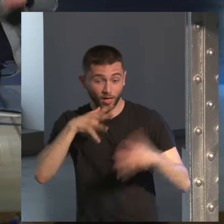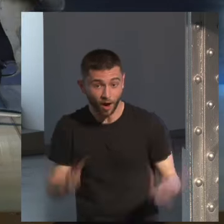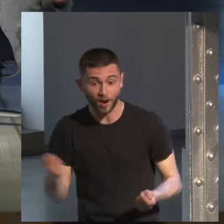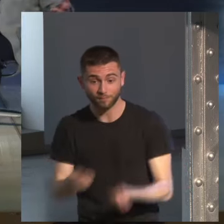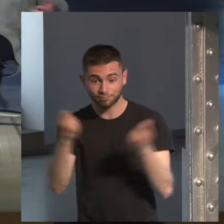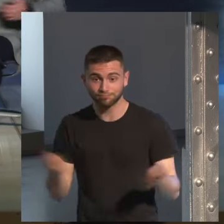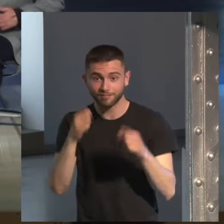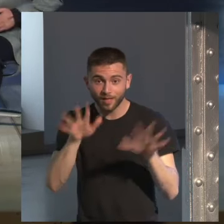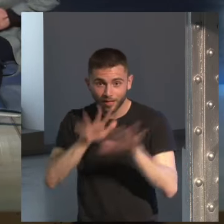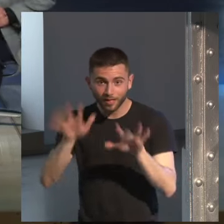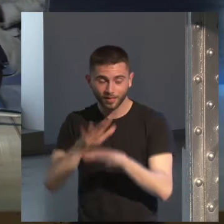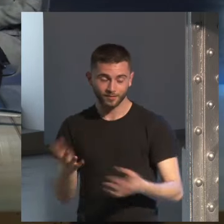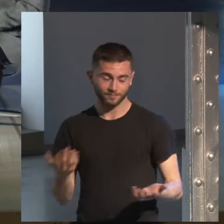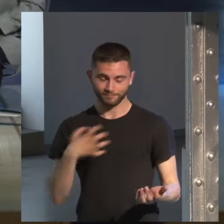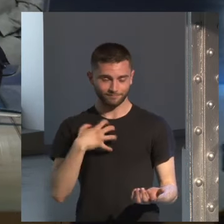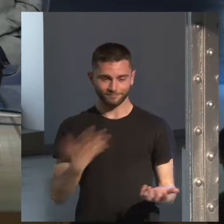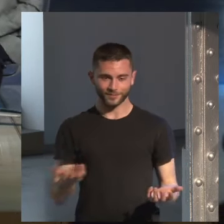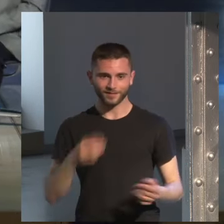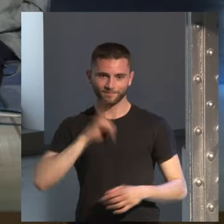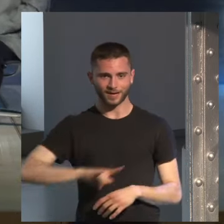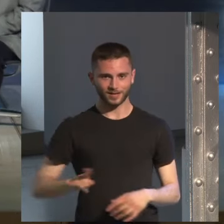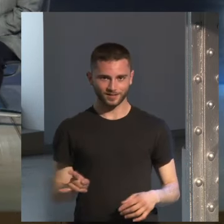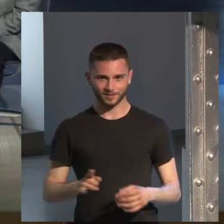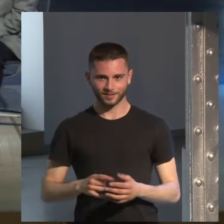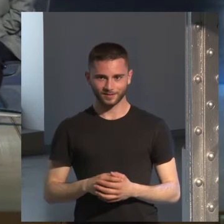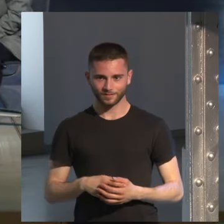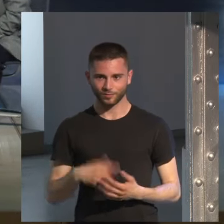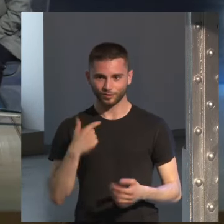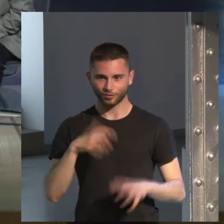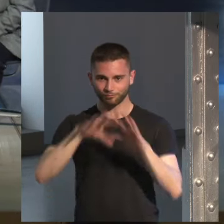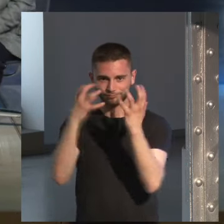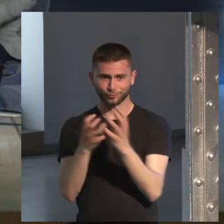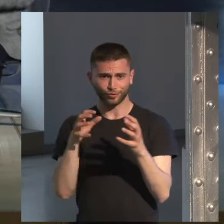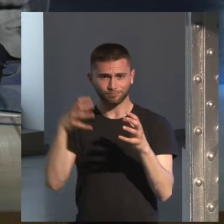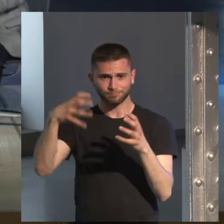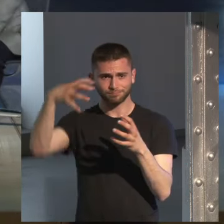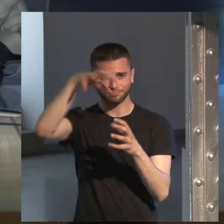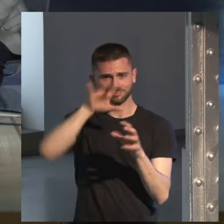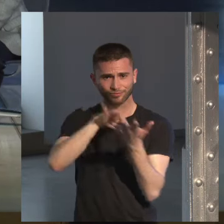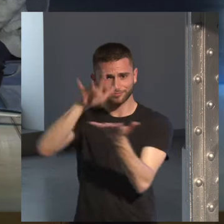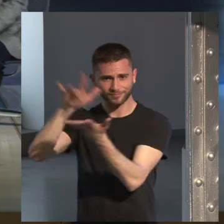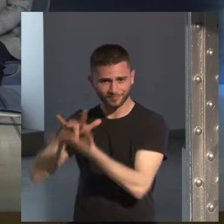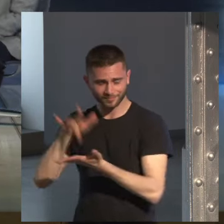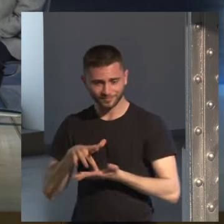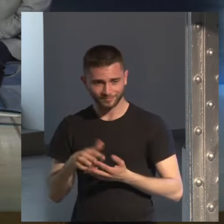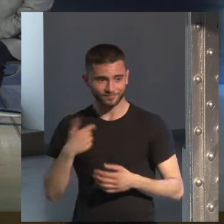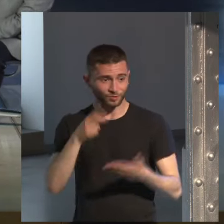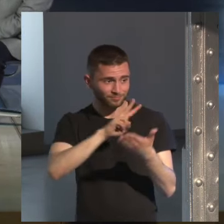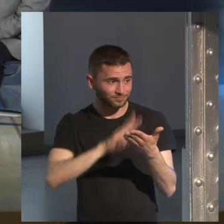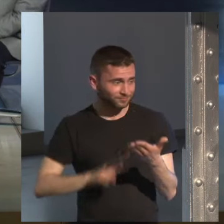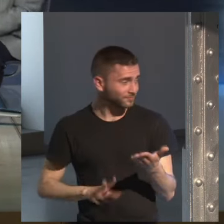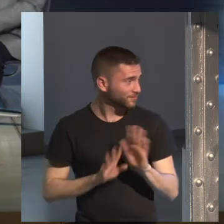corriendo me paso el día corriendo por todas las ciudades del mundo por donde voy cuando llego leo 20 minutos y caigo